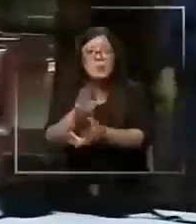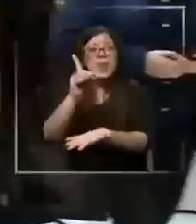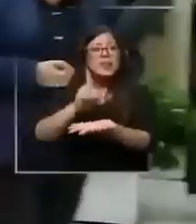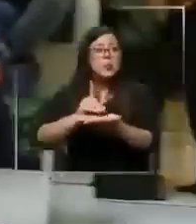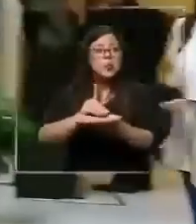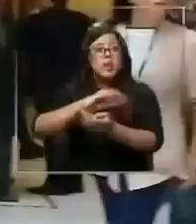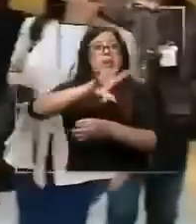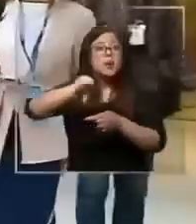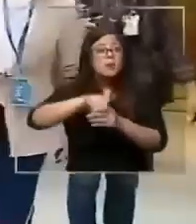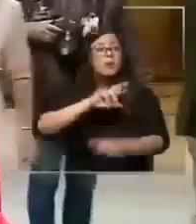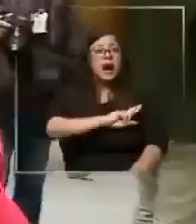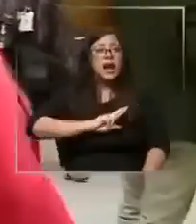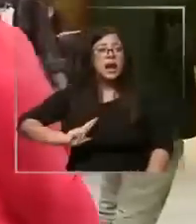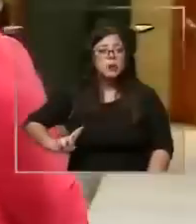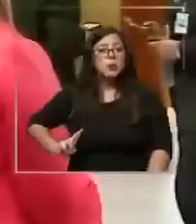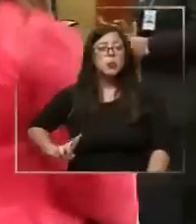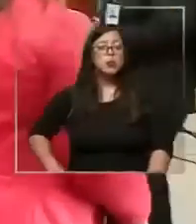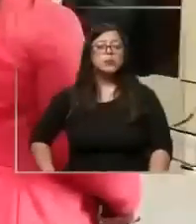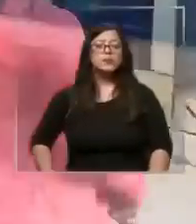la República.